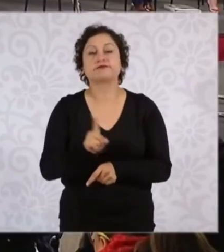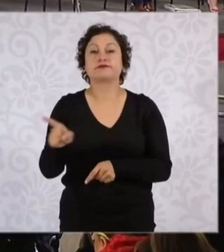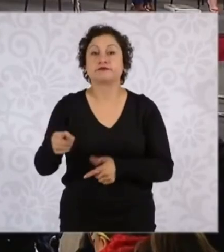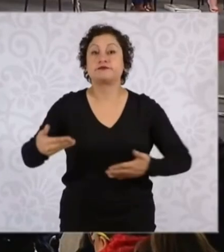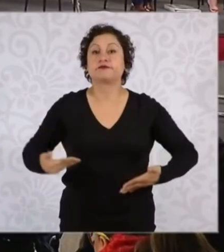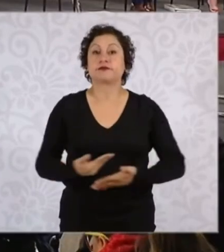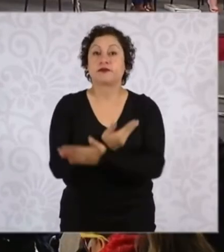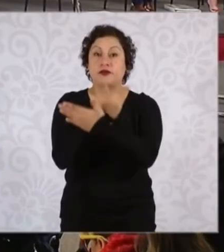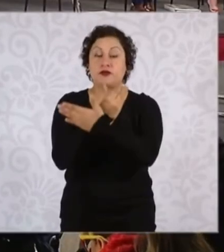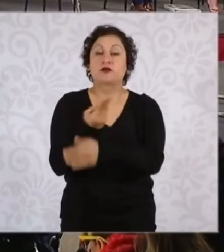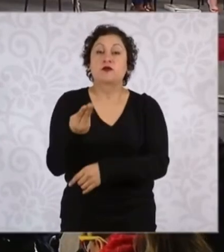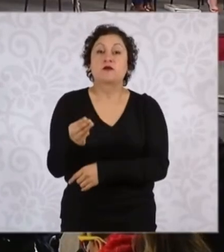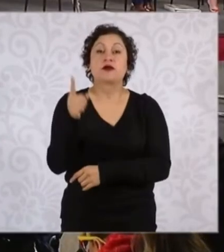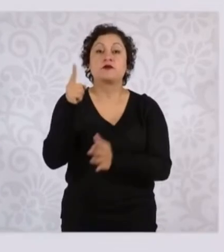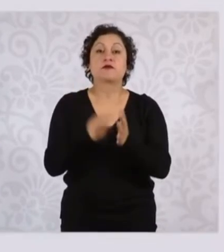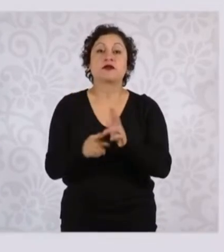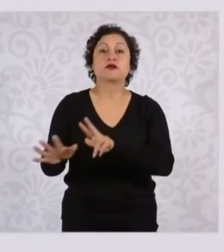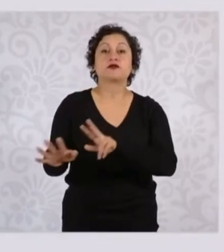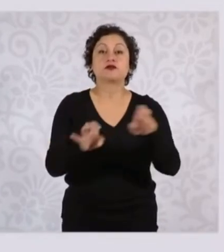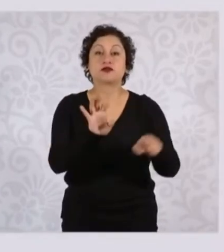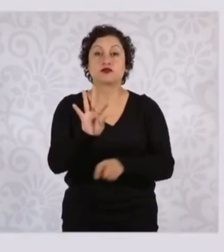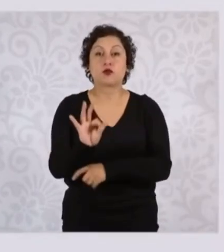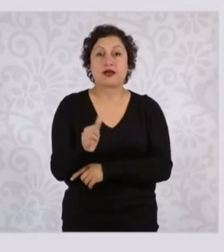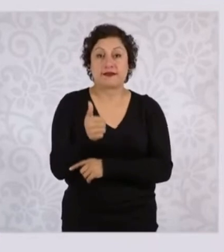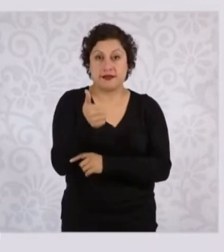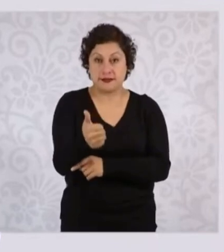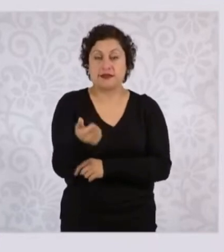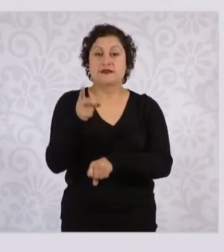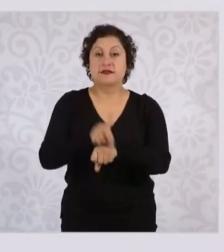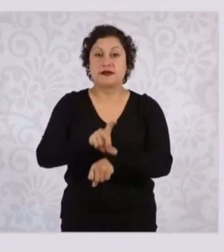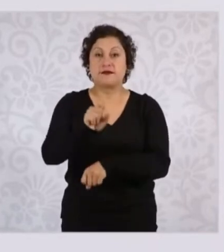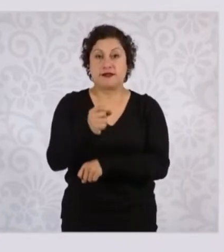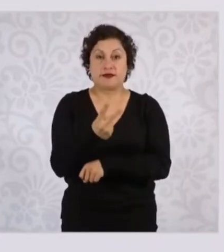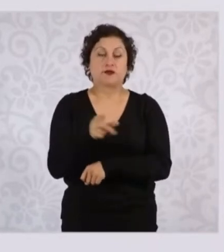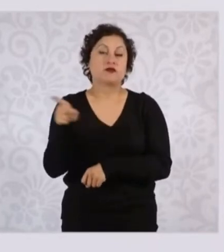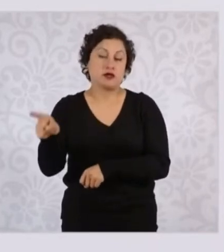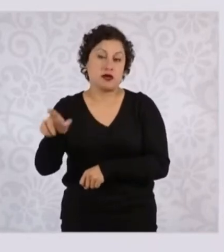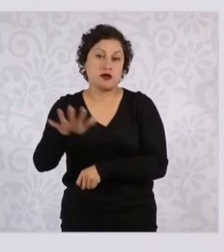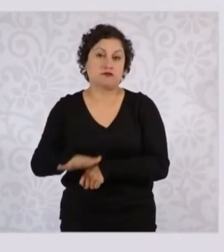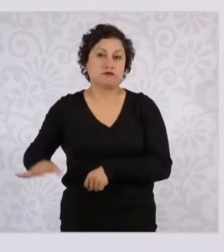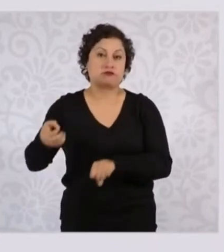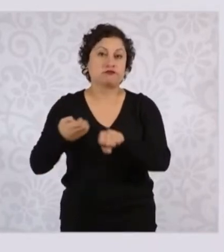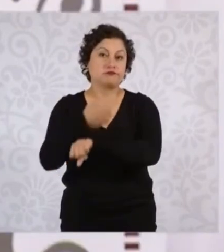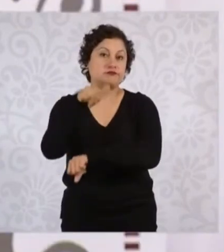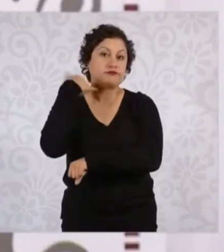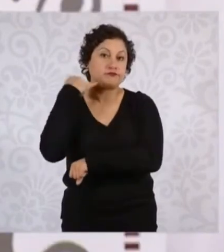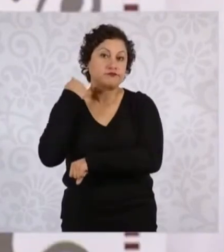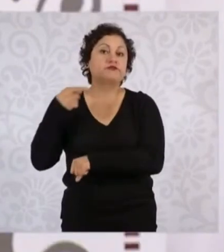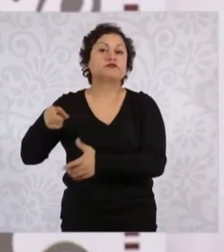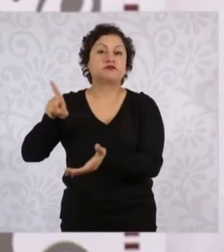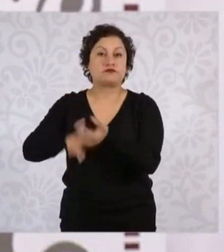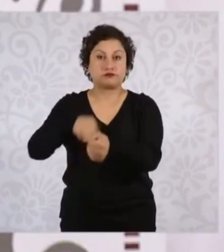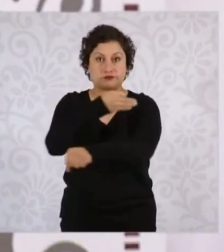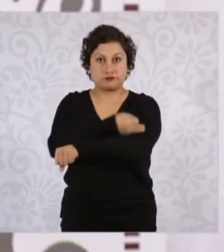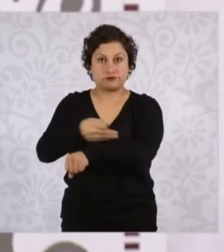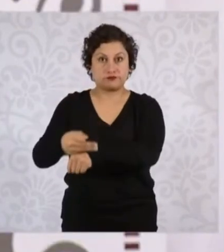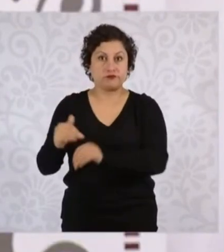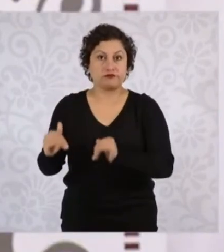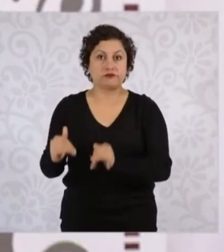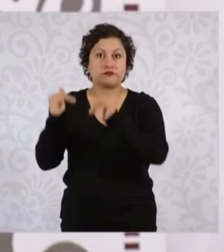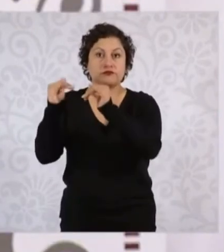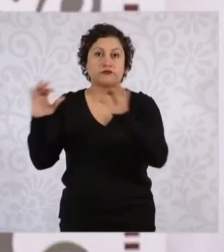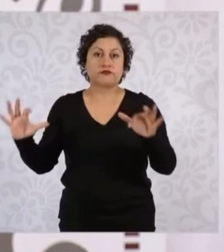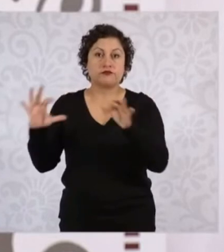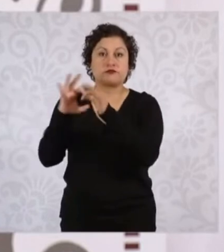mayo de 1846 en Mérida, Yucatán, dentro de una familia de élite yucateca ligada a la política